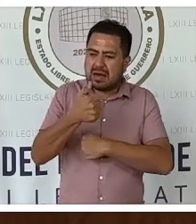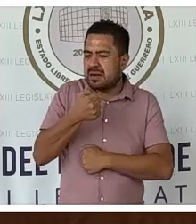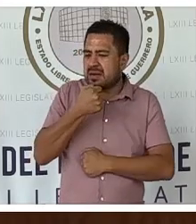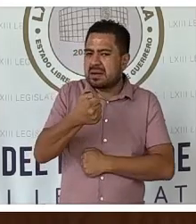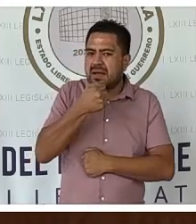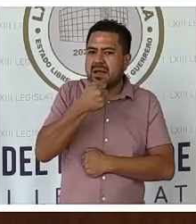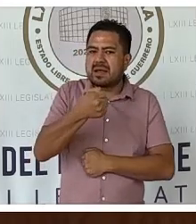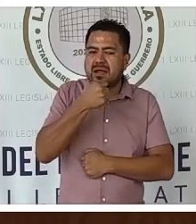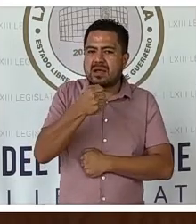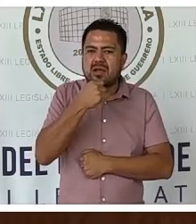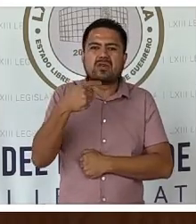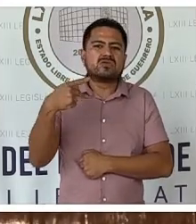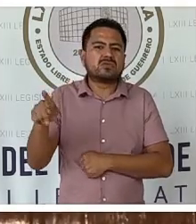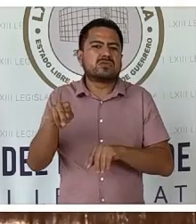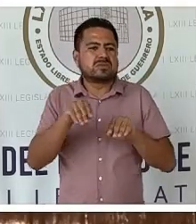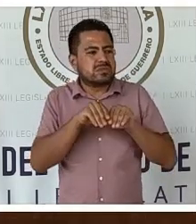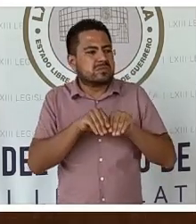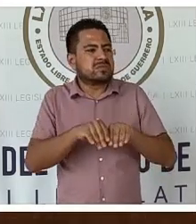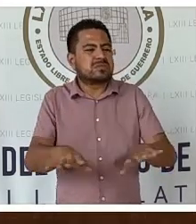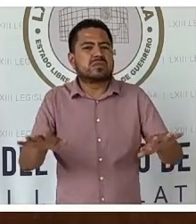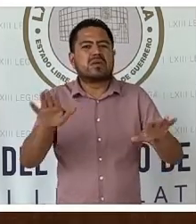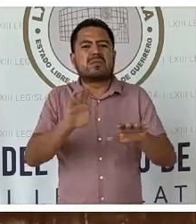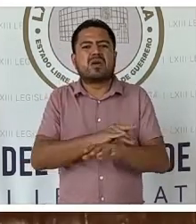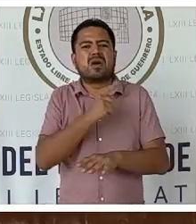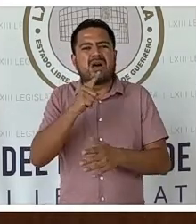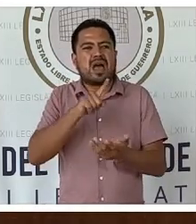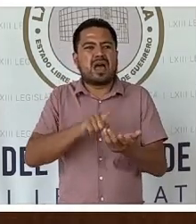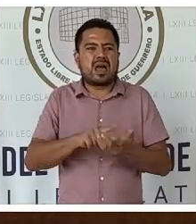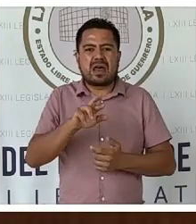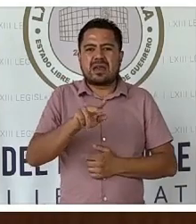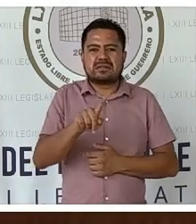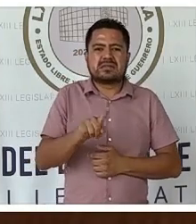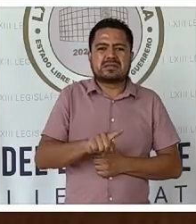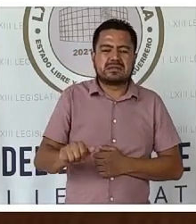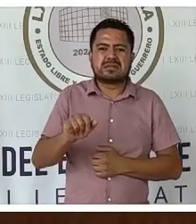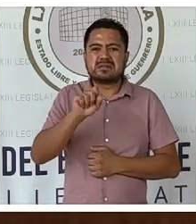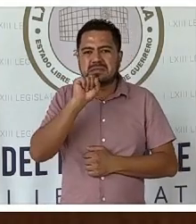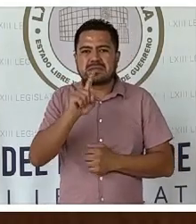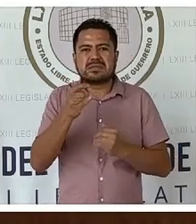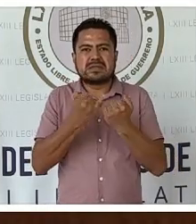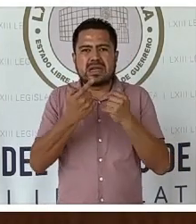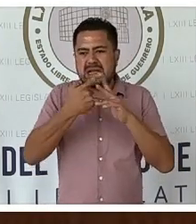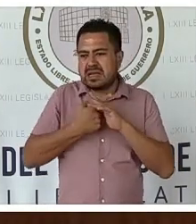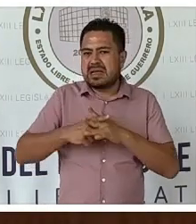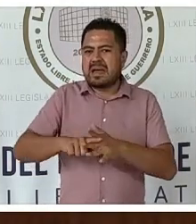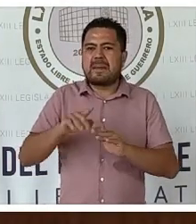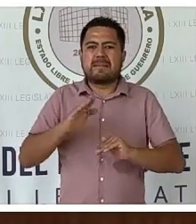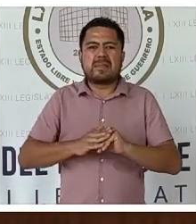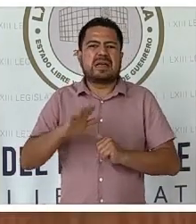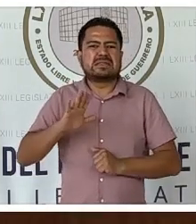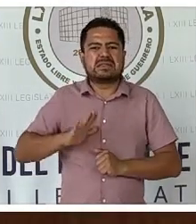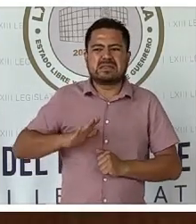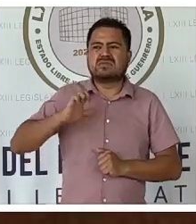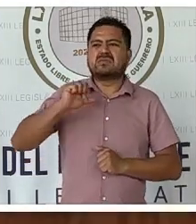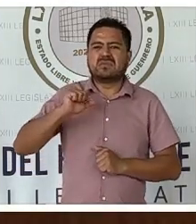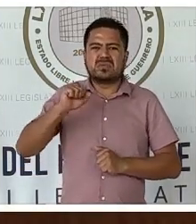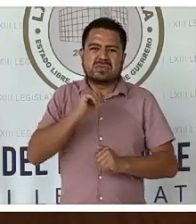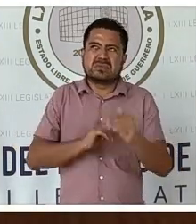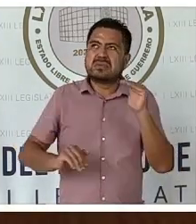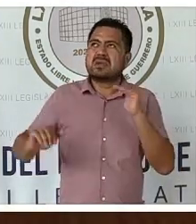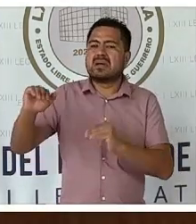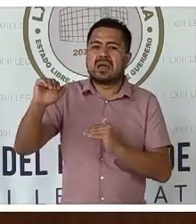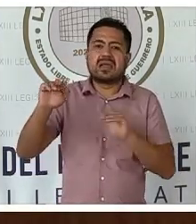con su columna Plaza Pública. Denunció los vicios y excesos del poder y muchos